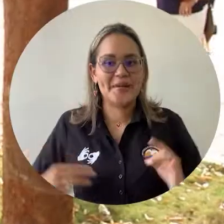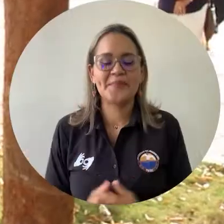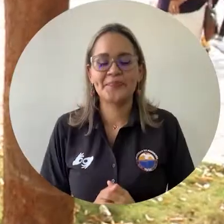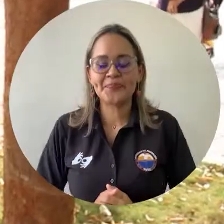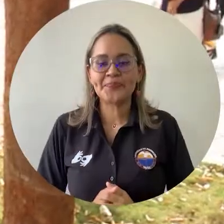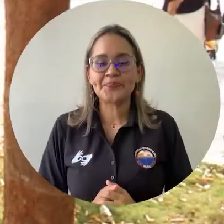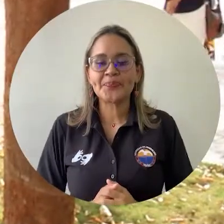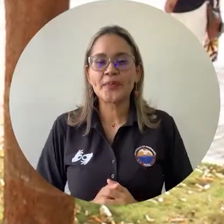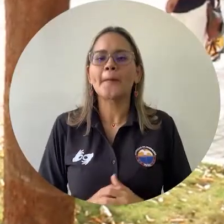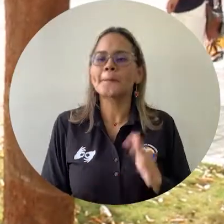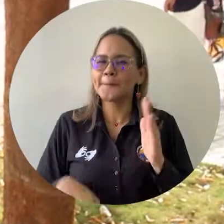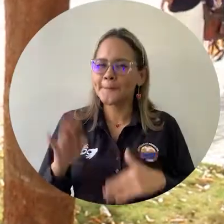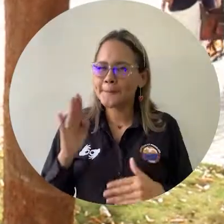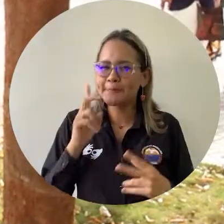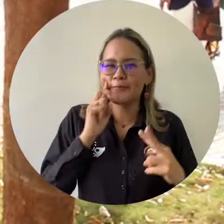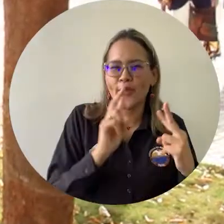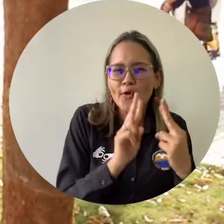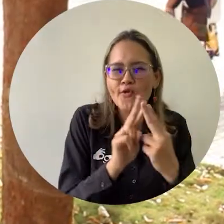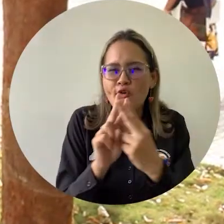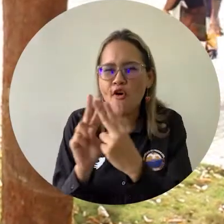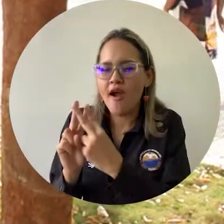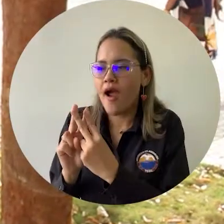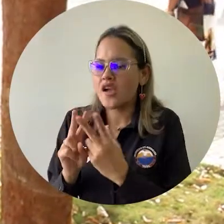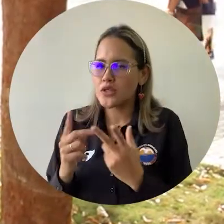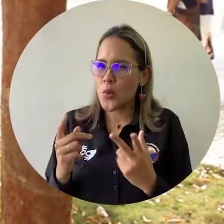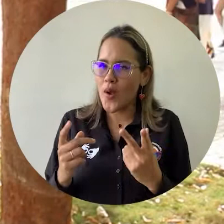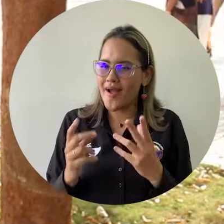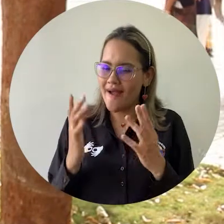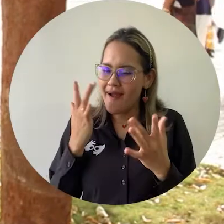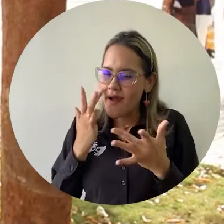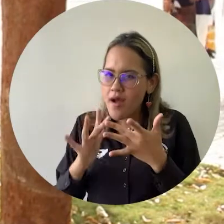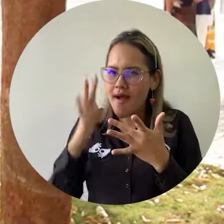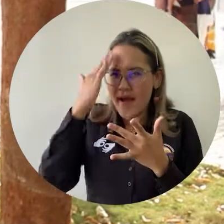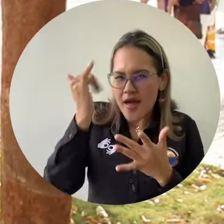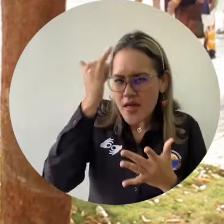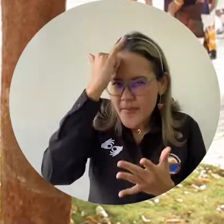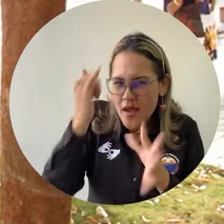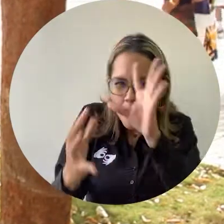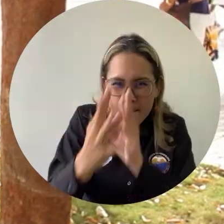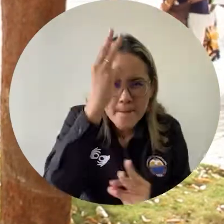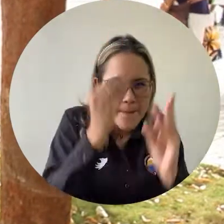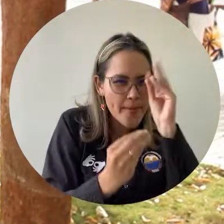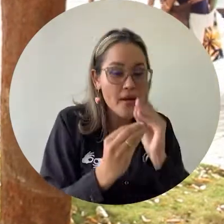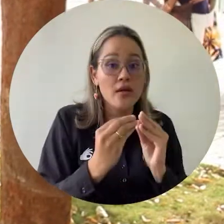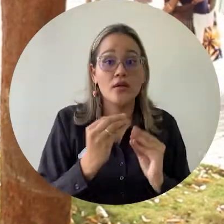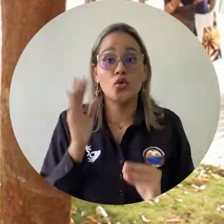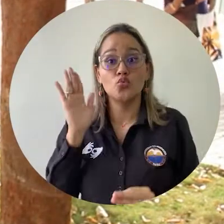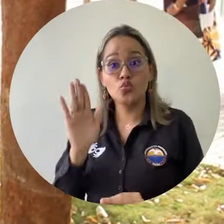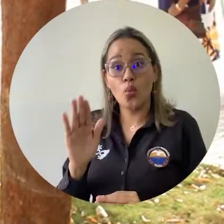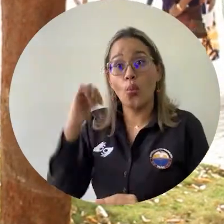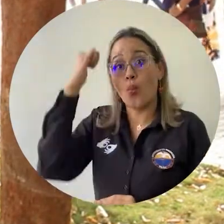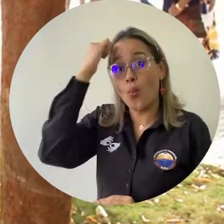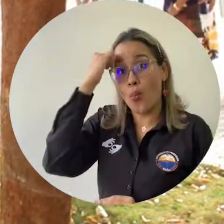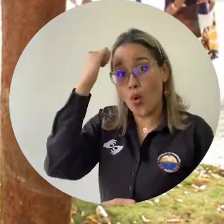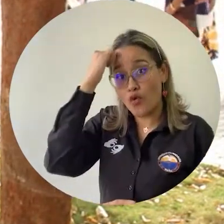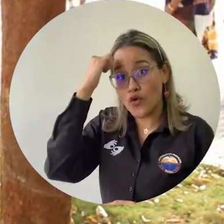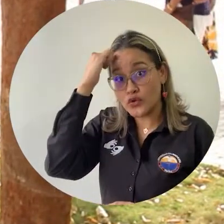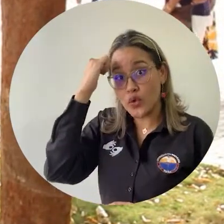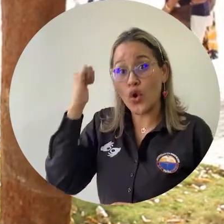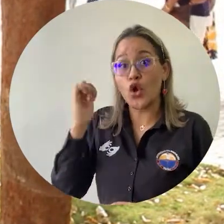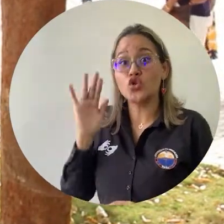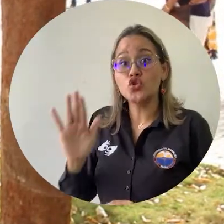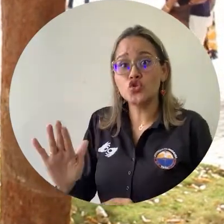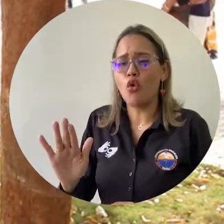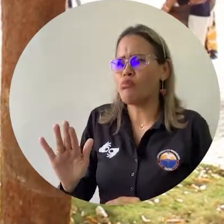Conocer mucho, aprender académicamente muchísimas cosas, nutrirme mucho de los profesores de la Universidad